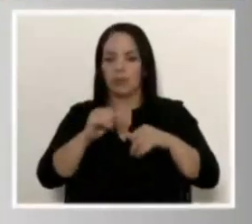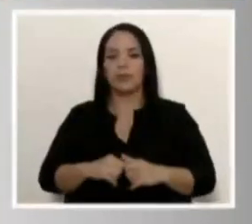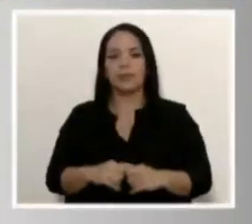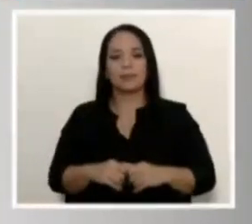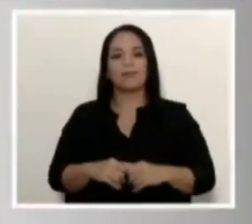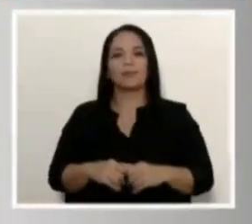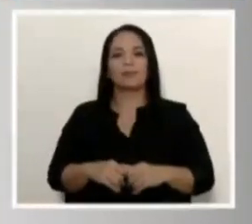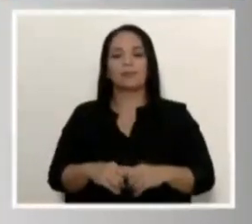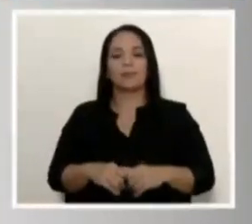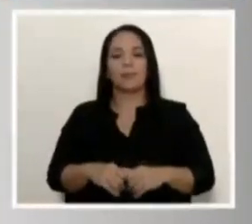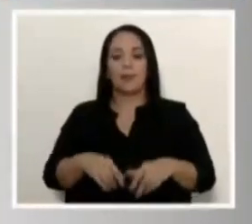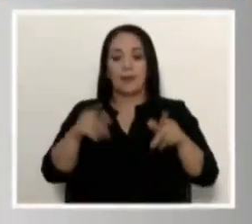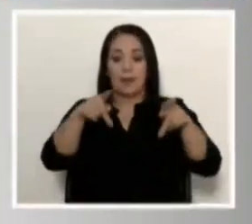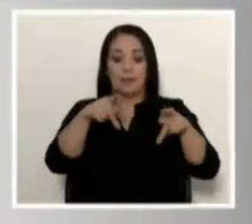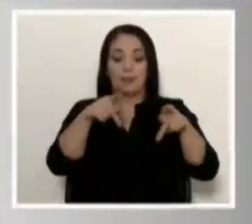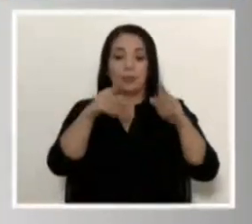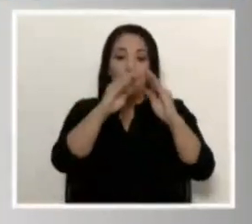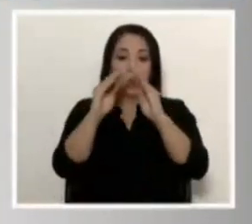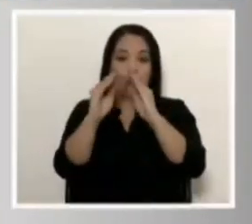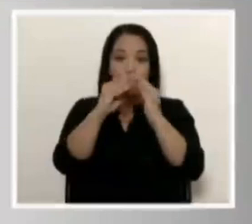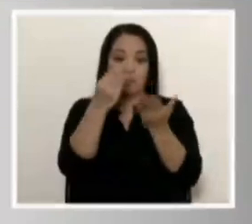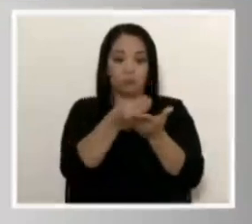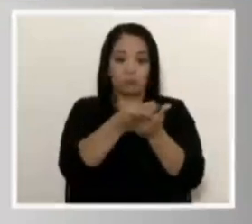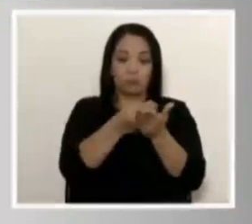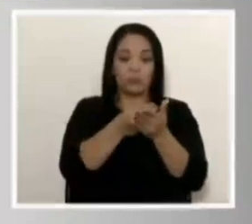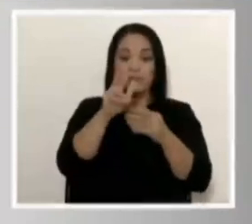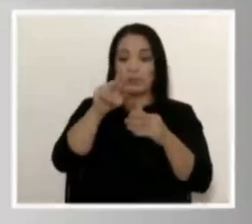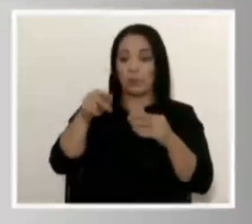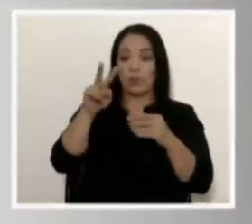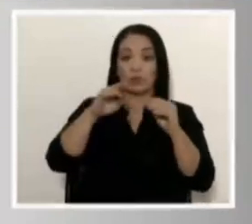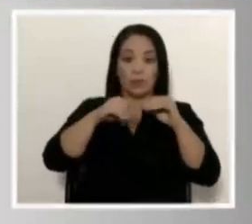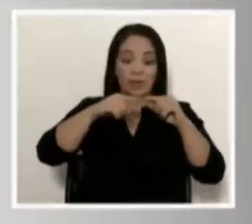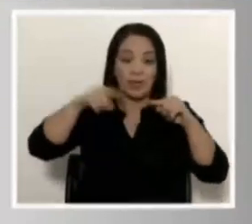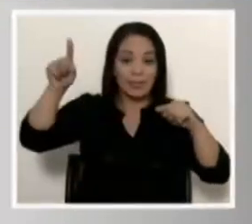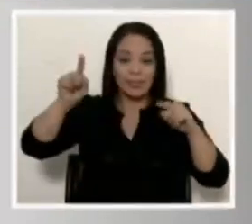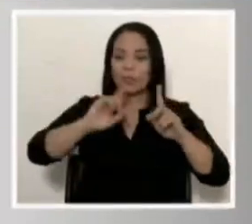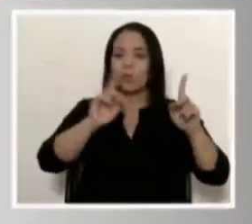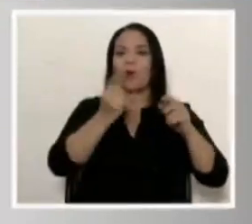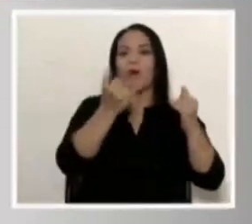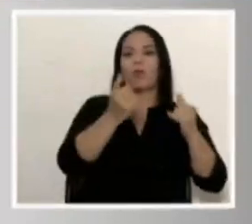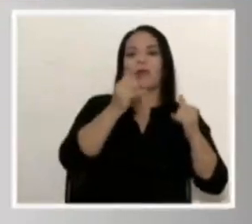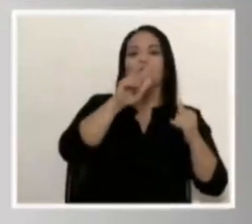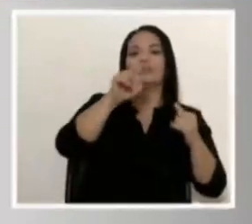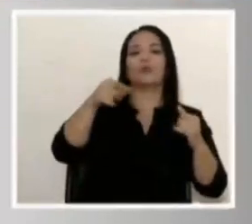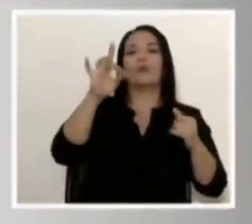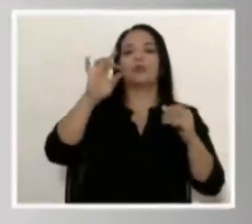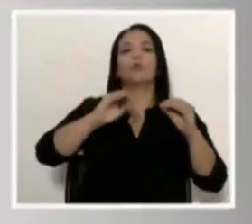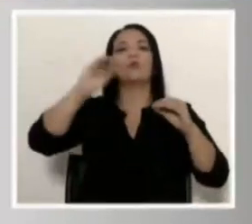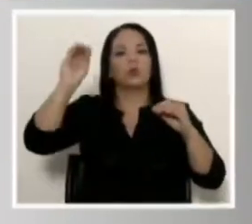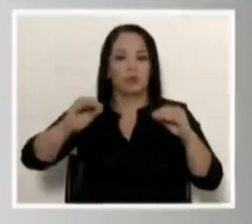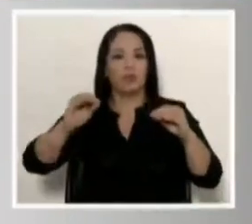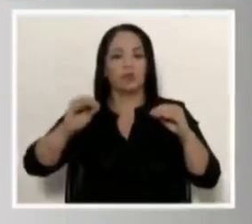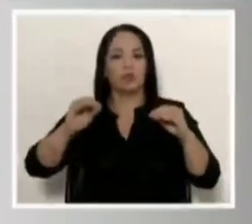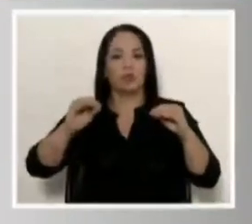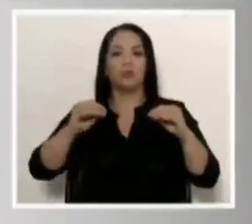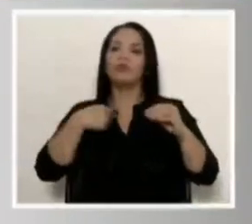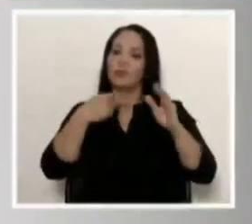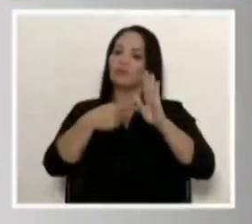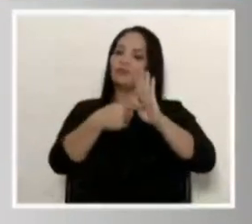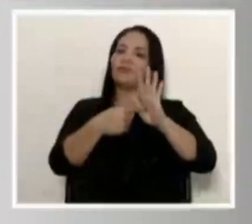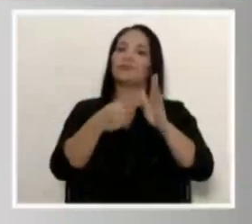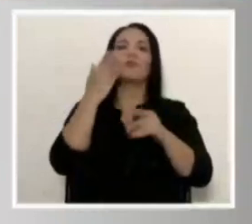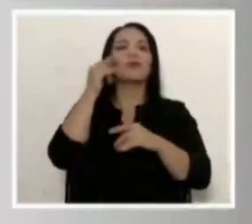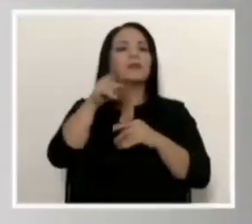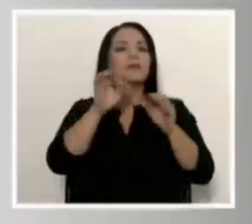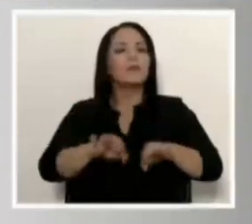Consumo de los hogares, ya no va a crecer un 3.2, sino va a crecer un 3.8%. Y lo quiero destacar porque